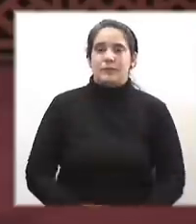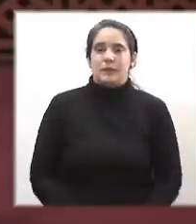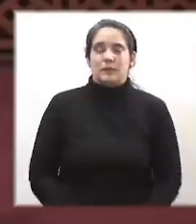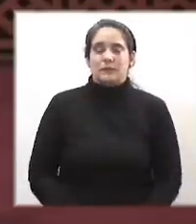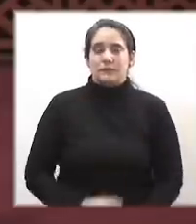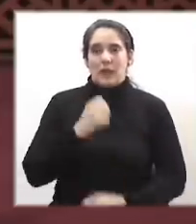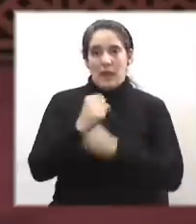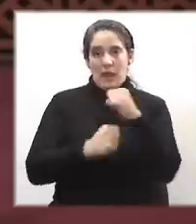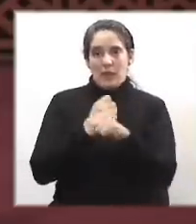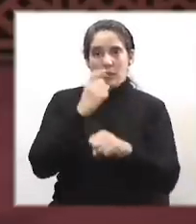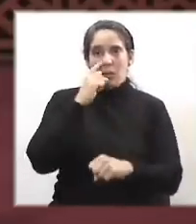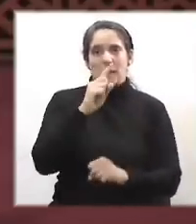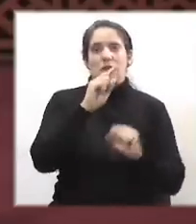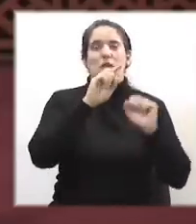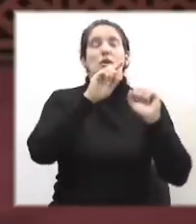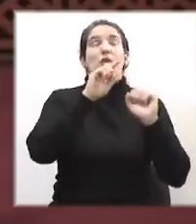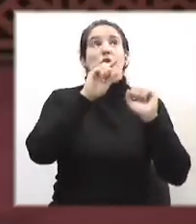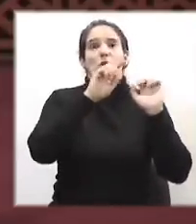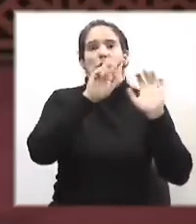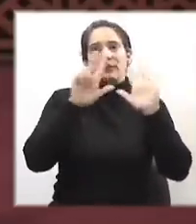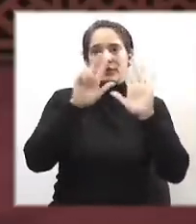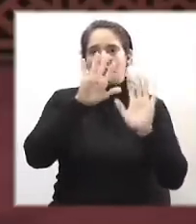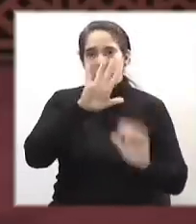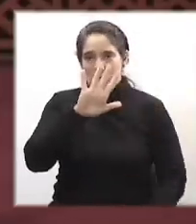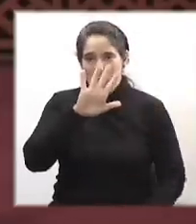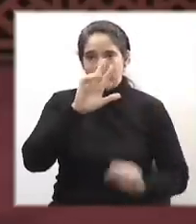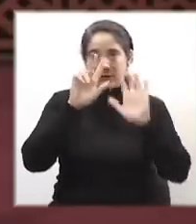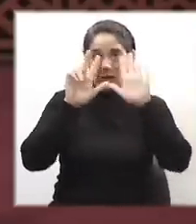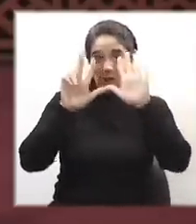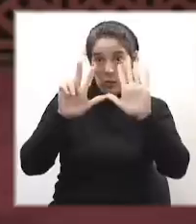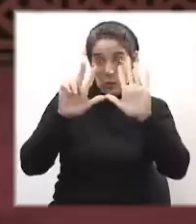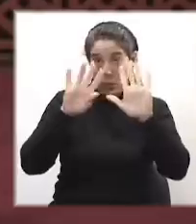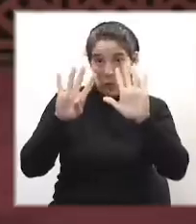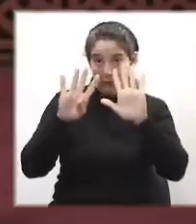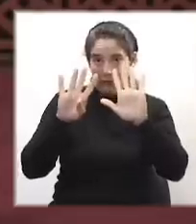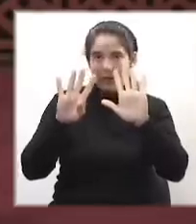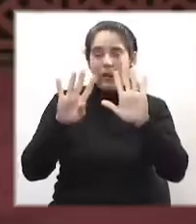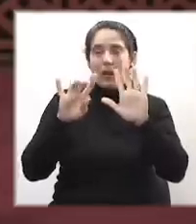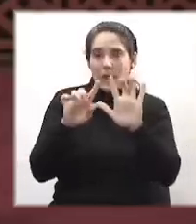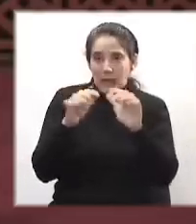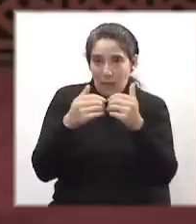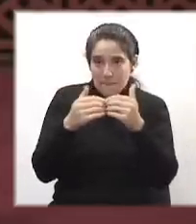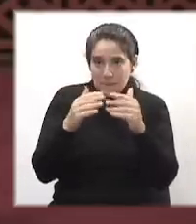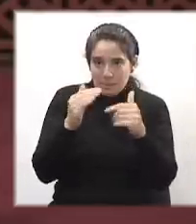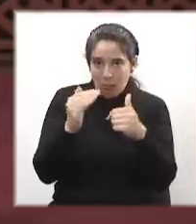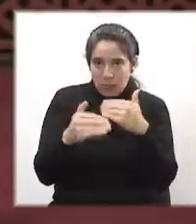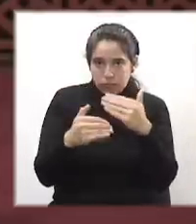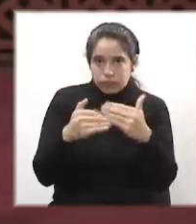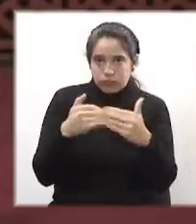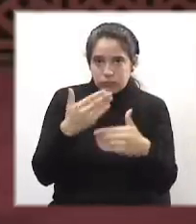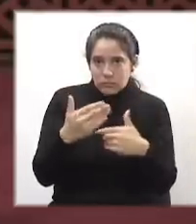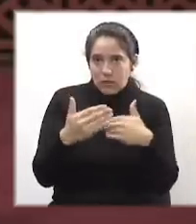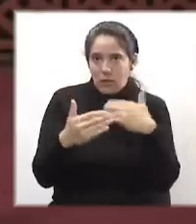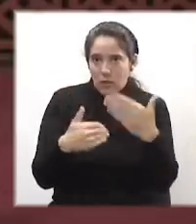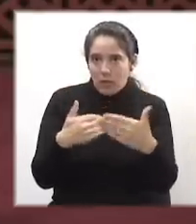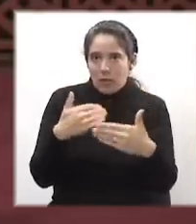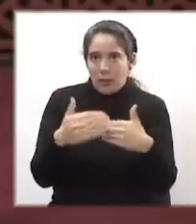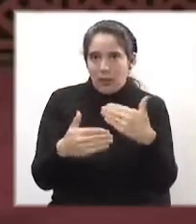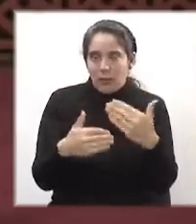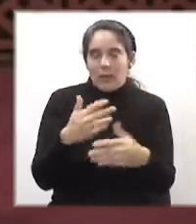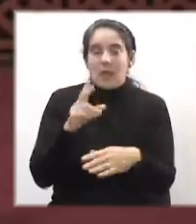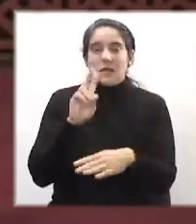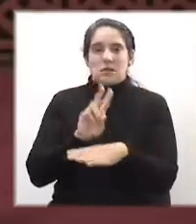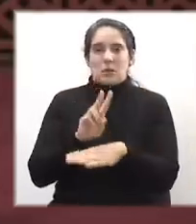Desde 1959 comienzan a aplicarse cada vez con mayor frecuencia las medidas prontas de